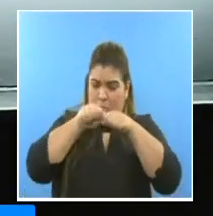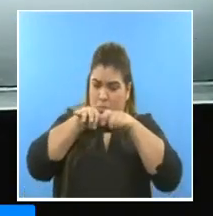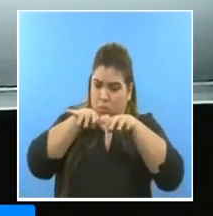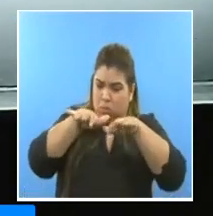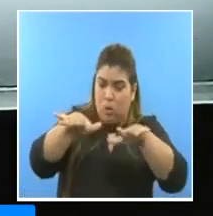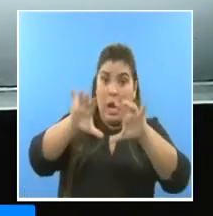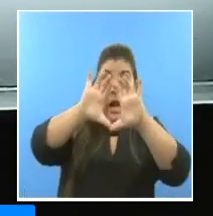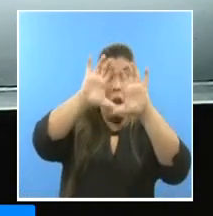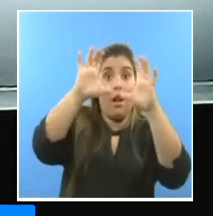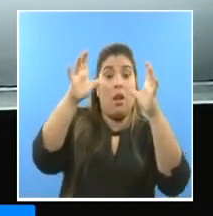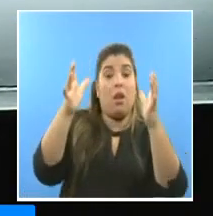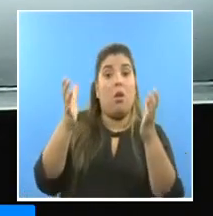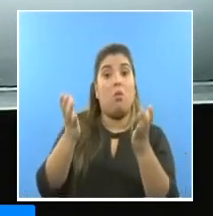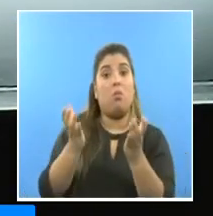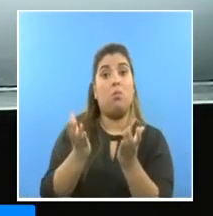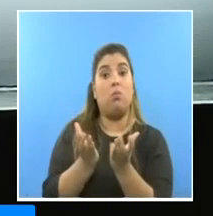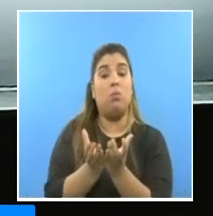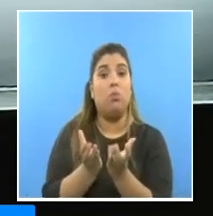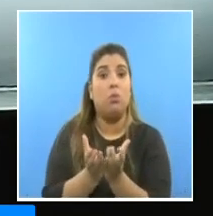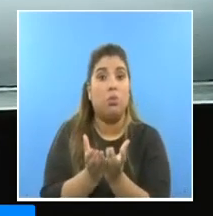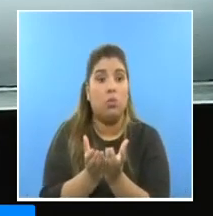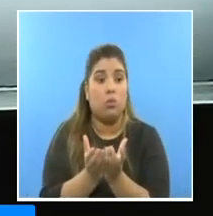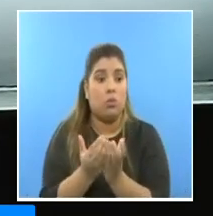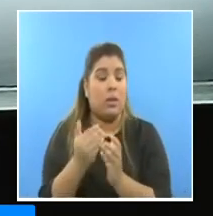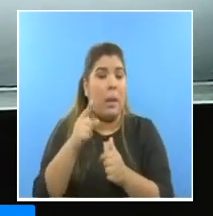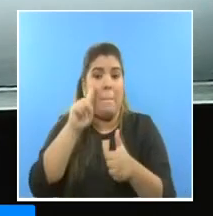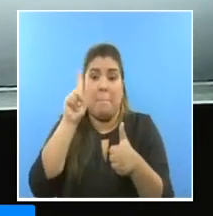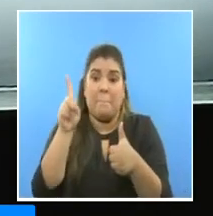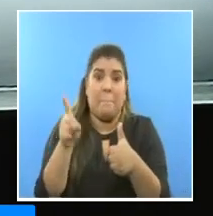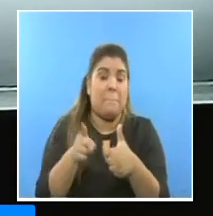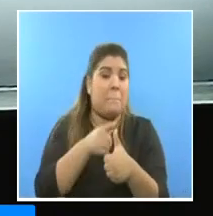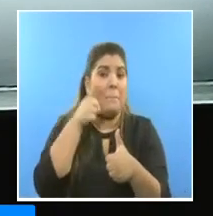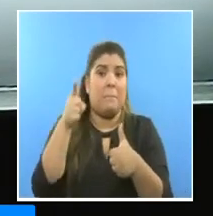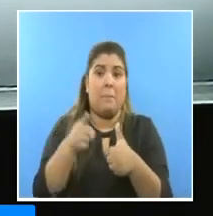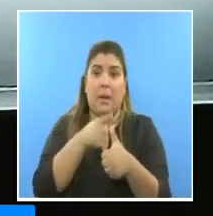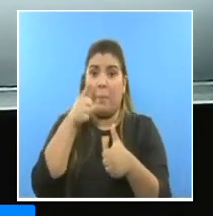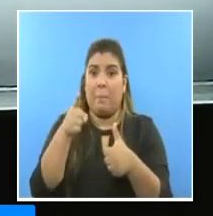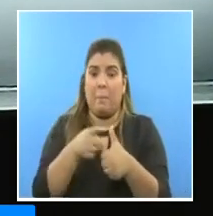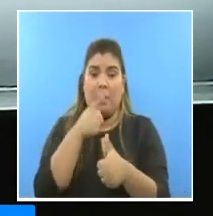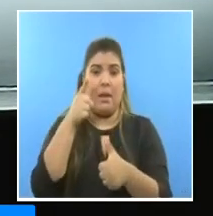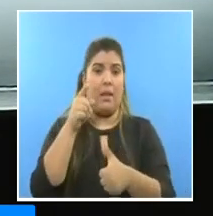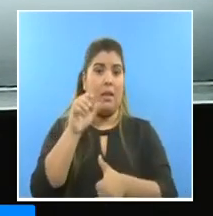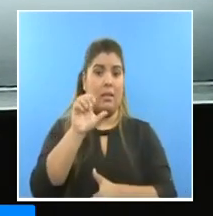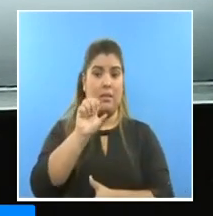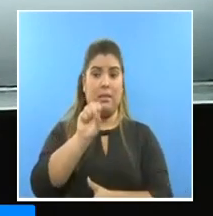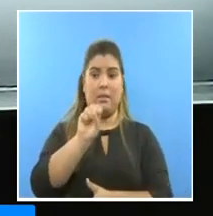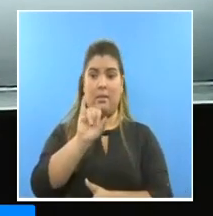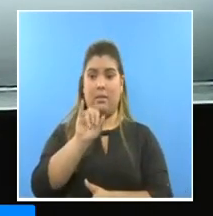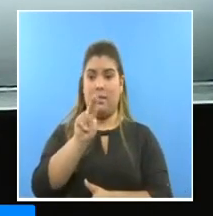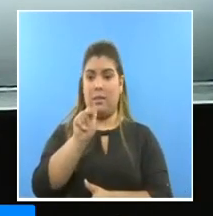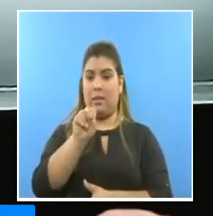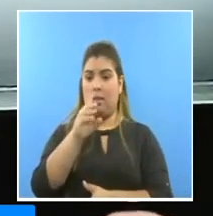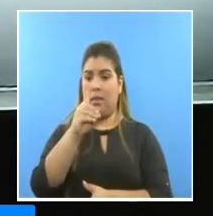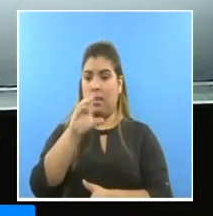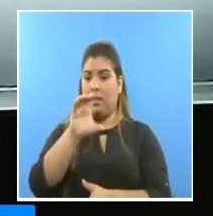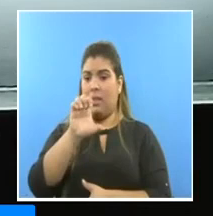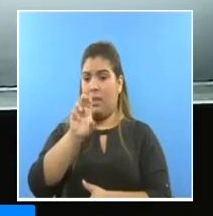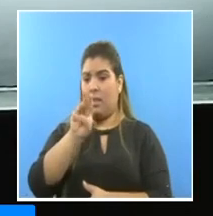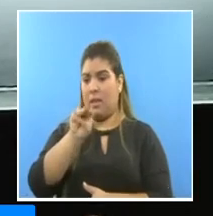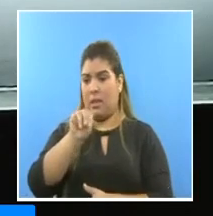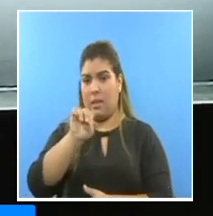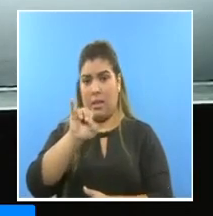enfrentamos una sindemia la primera sindemia del siglo XXI la pandemia